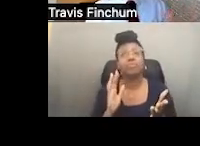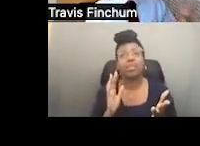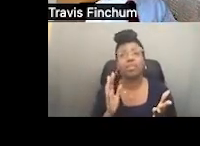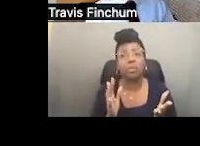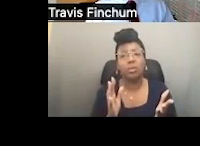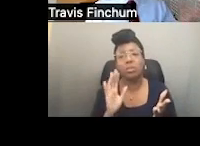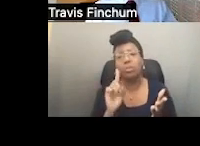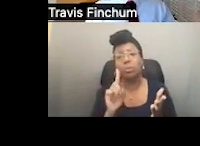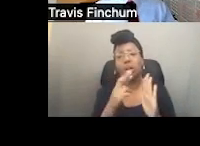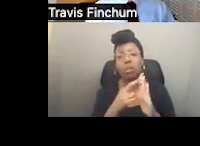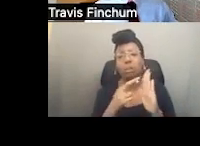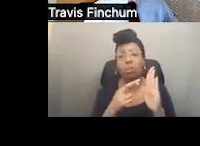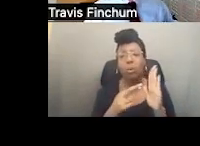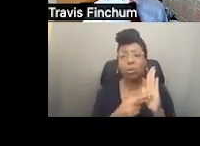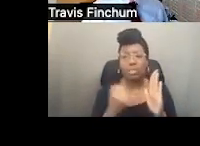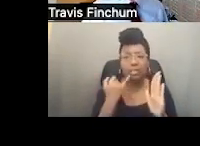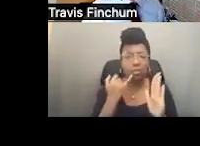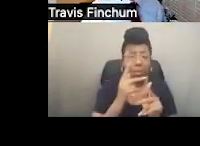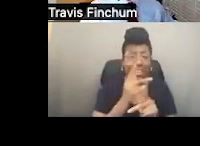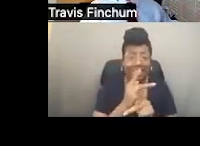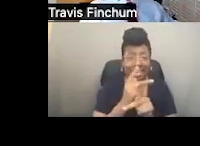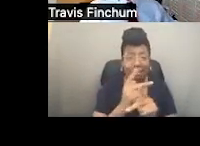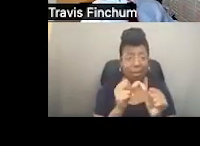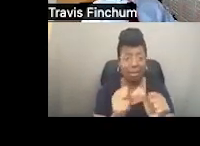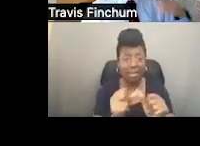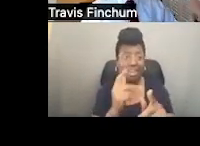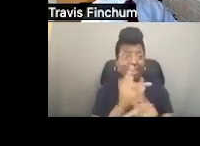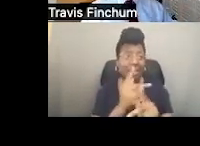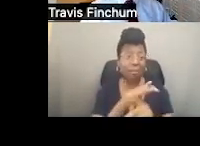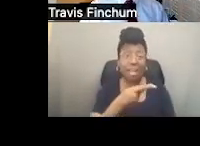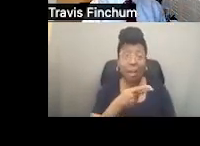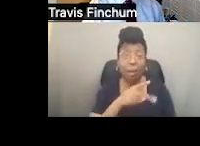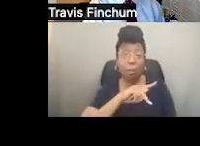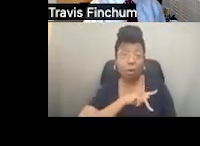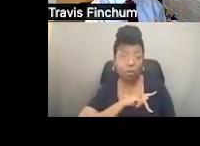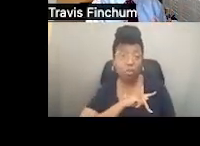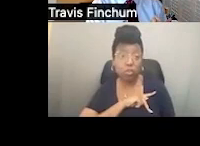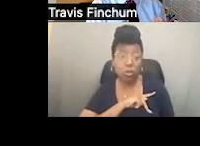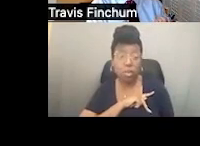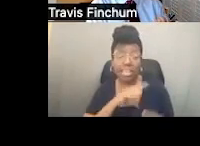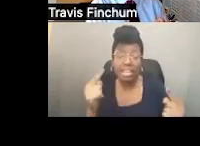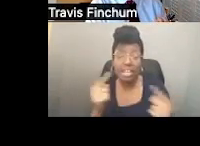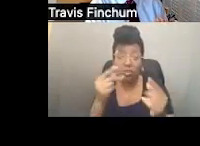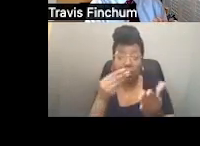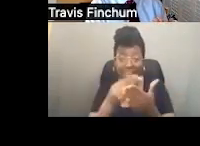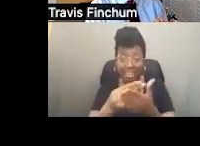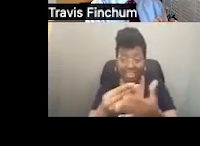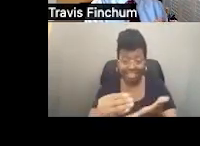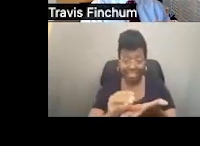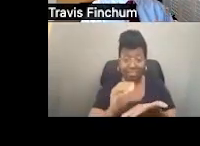fideicomisos de terceros. Una de las condiciones de poder mantener los beneficios es ese dinero